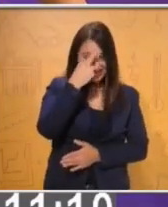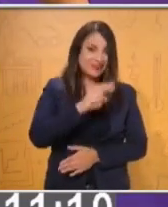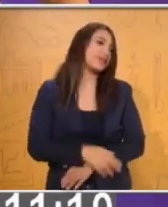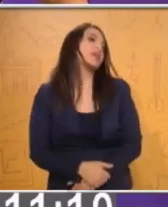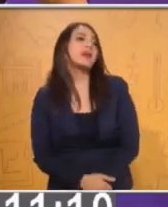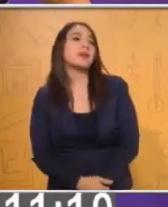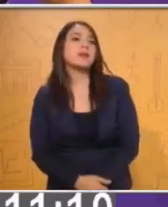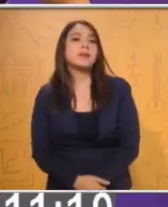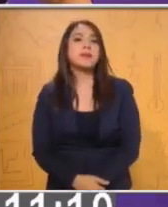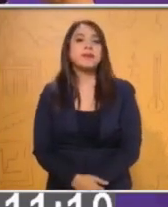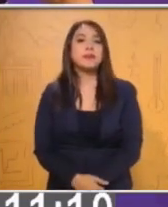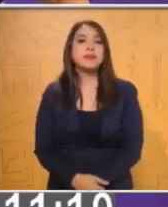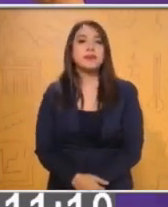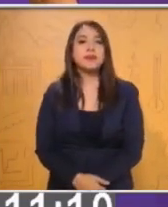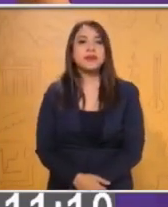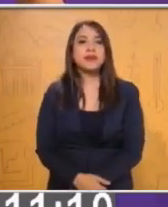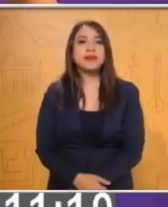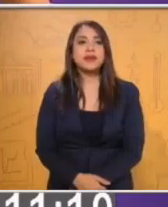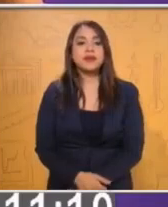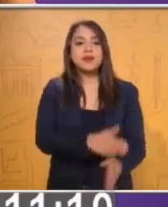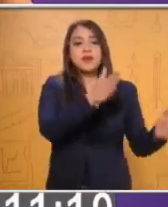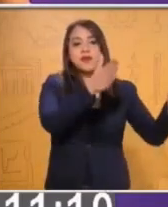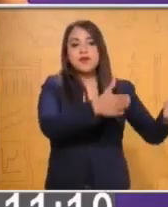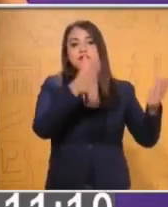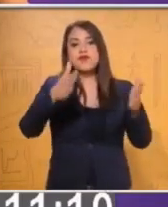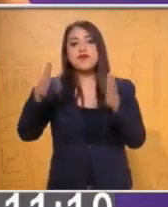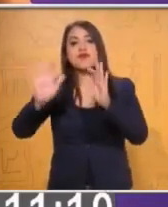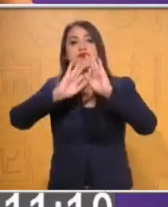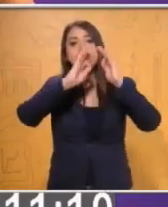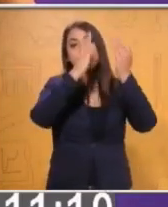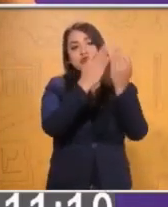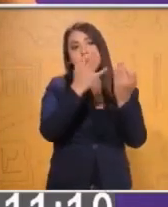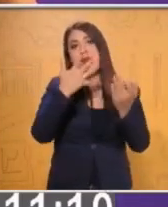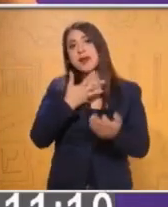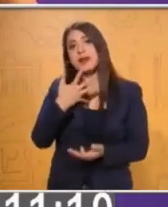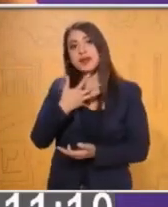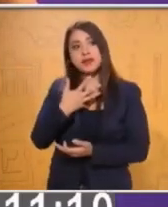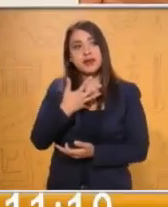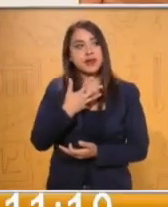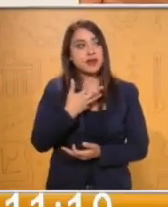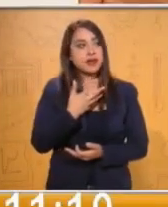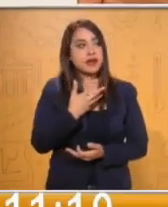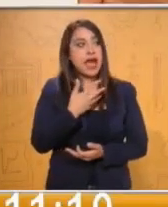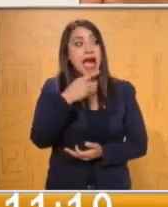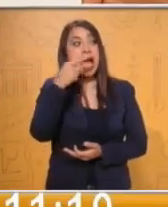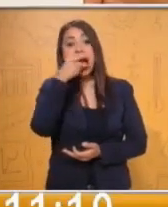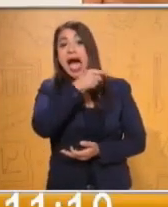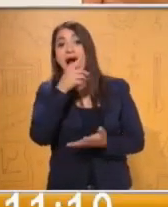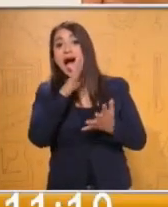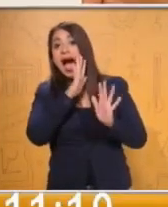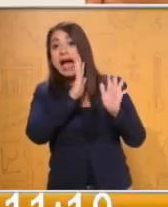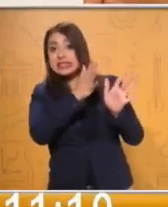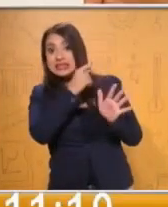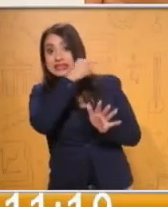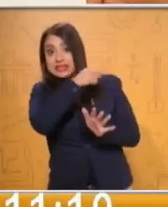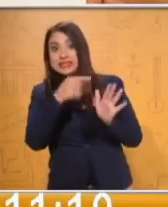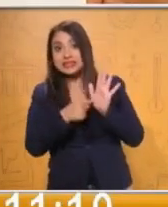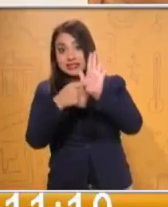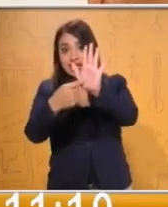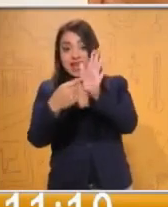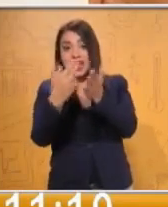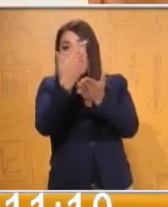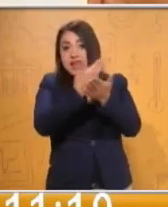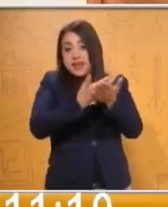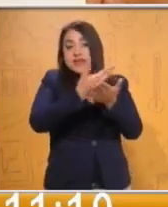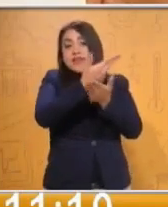Nuestra siguiente figura va a tener... Así es como debiste haberla dibujado. Seis triángulos.